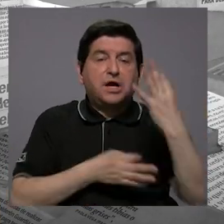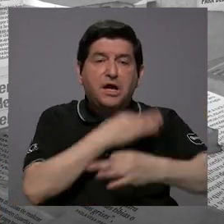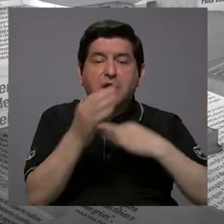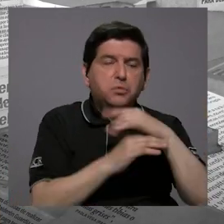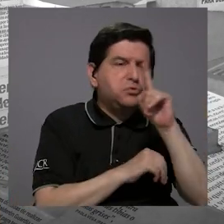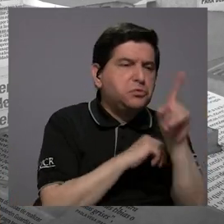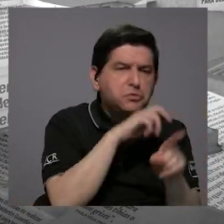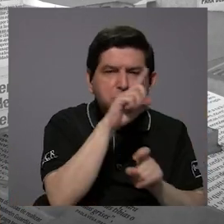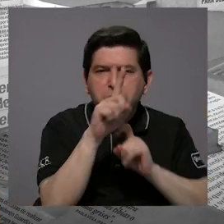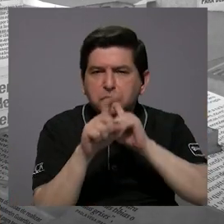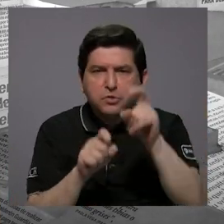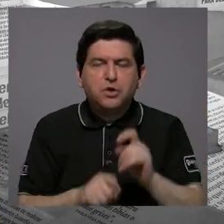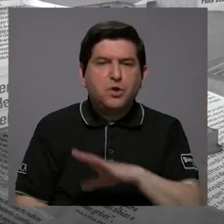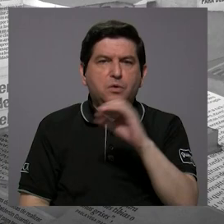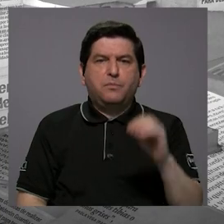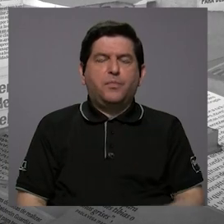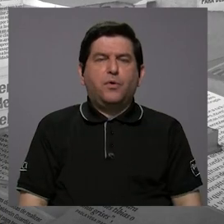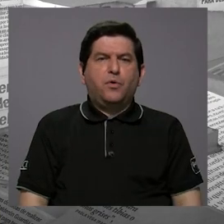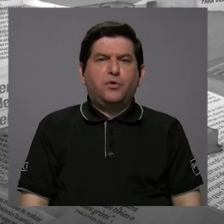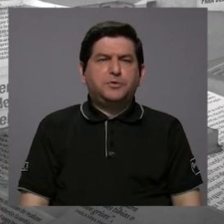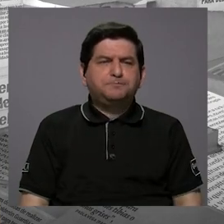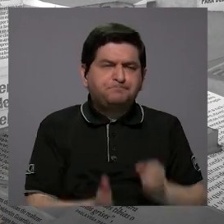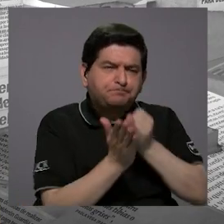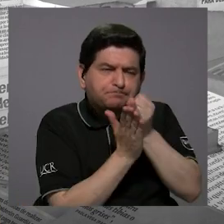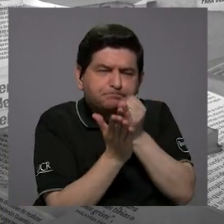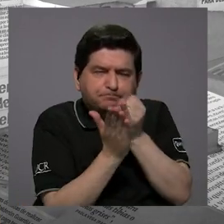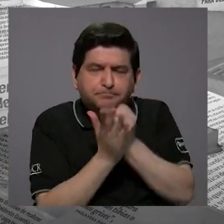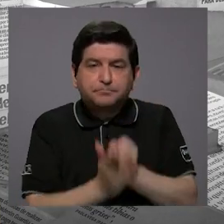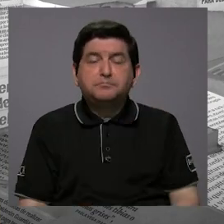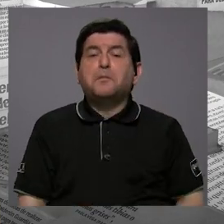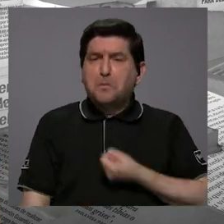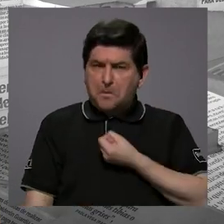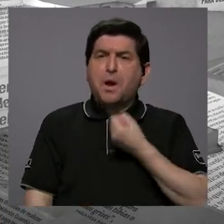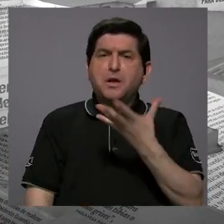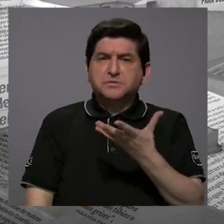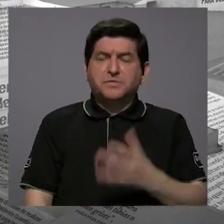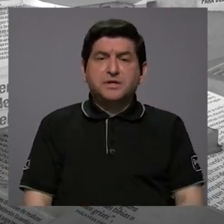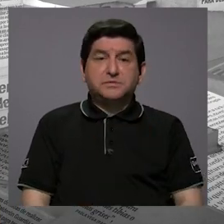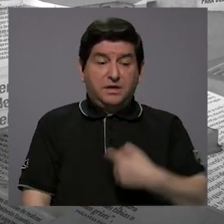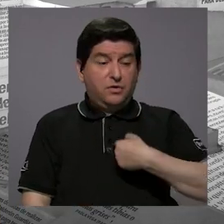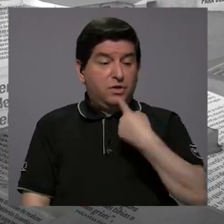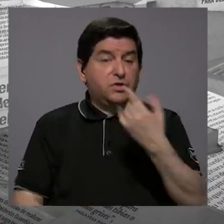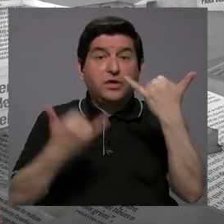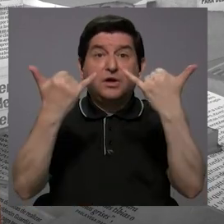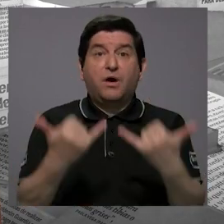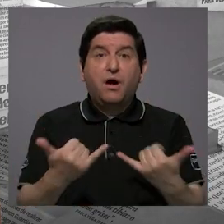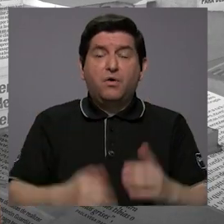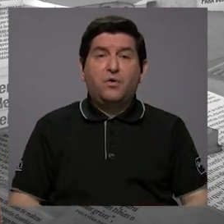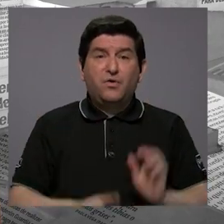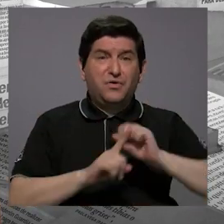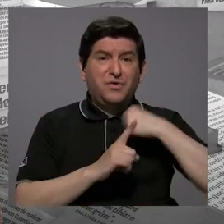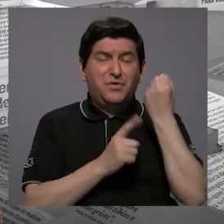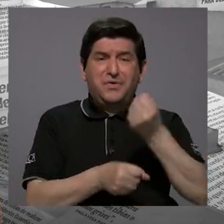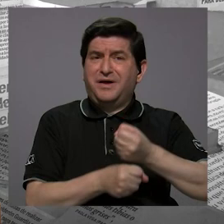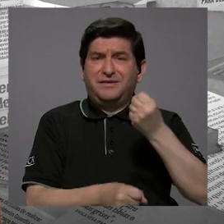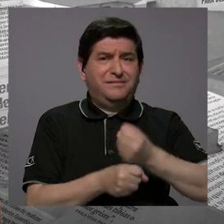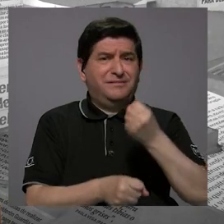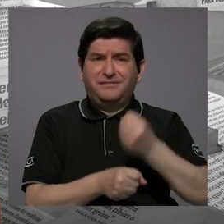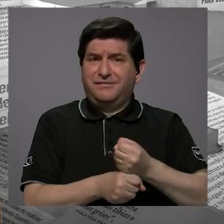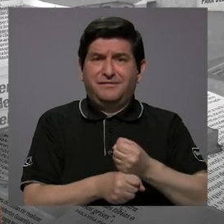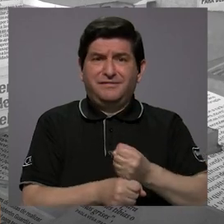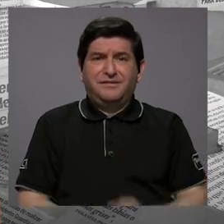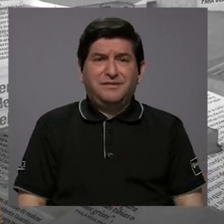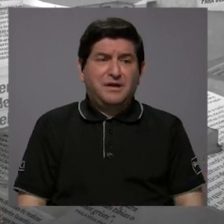tipo de encuesta, cuando hemos hecho algún tipo de sondeo, han expresado lo que les estoy expresando yo ahora de condiciones laborales,